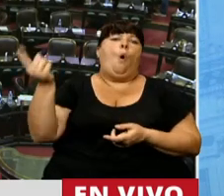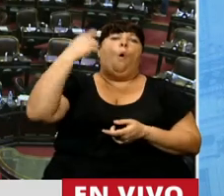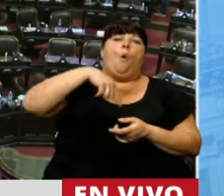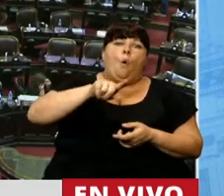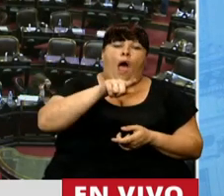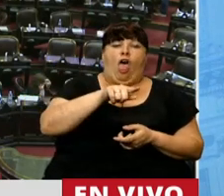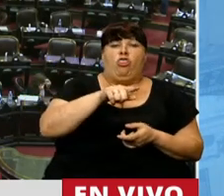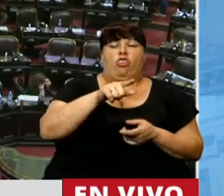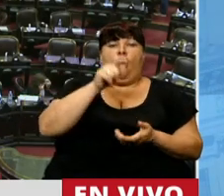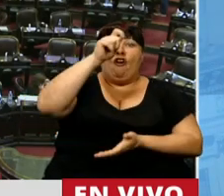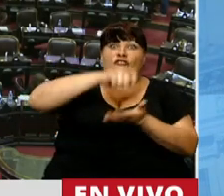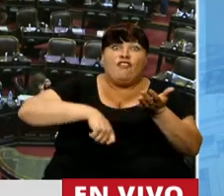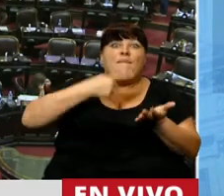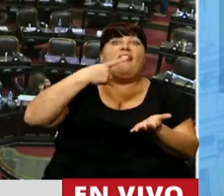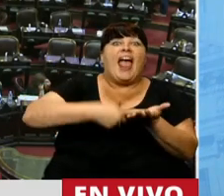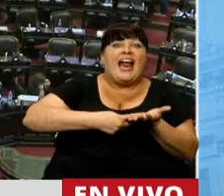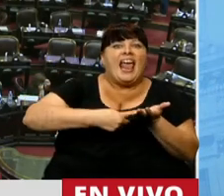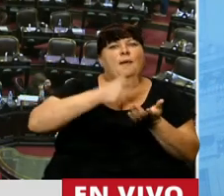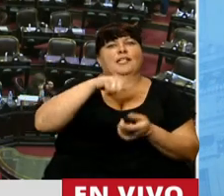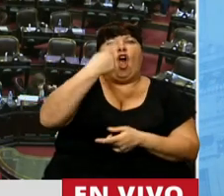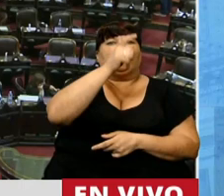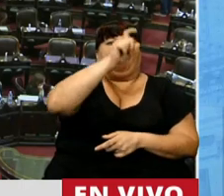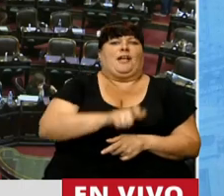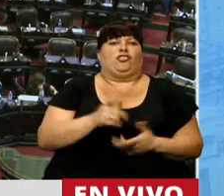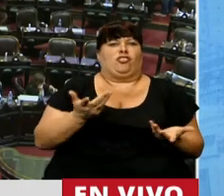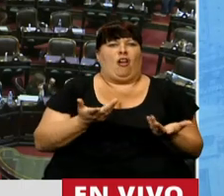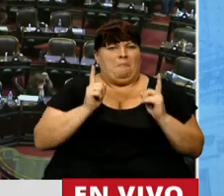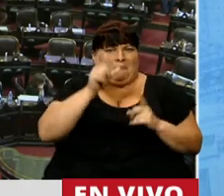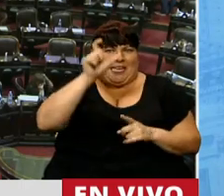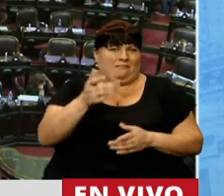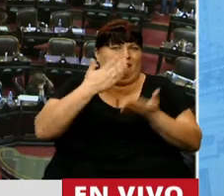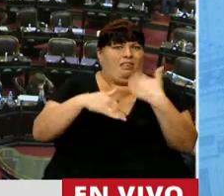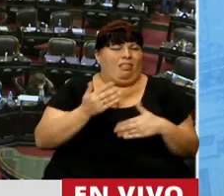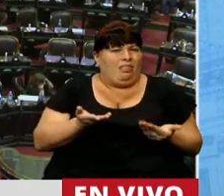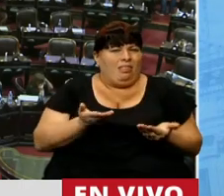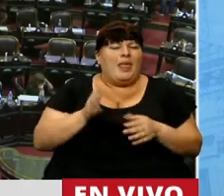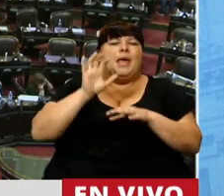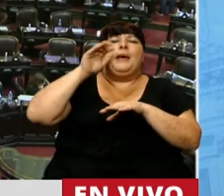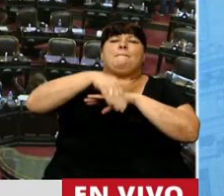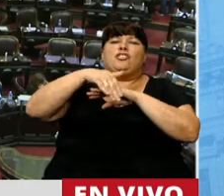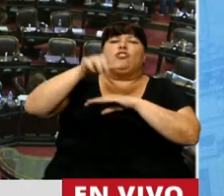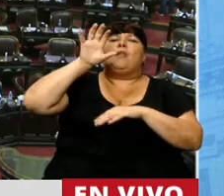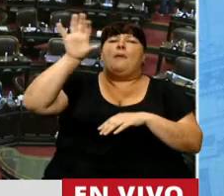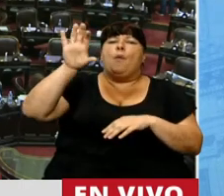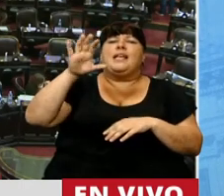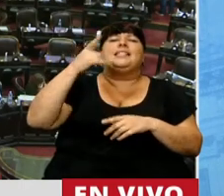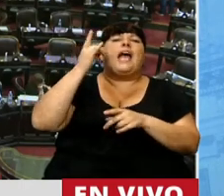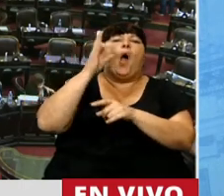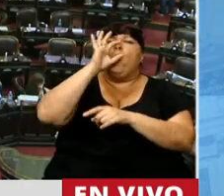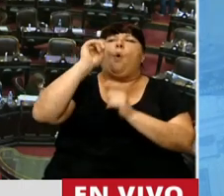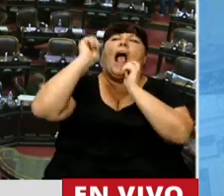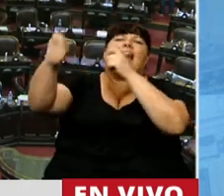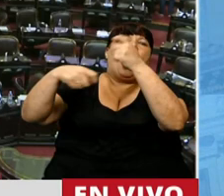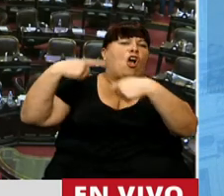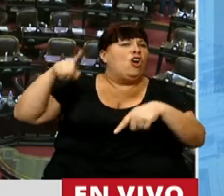distinto cuando firma los decretos en la Casa Rosada. Misiones es una provincia a la cual nunca nadie le ha regalado nada.